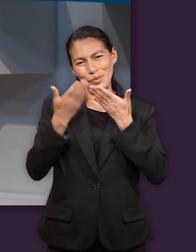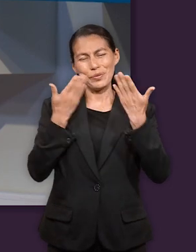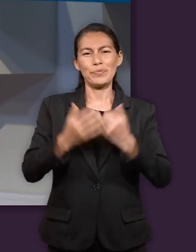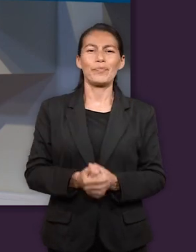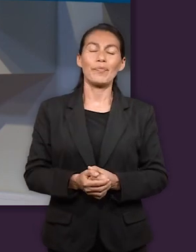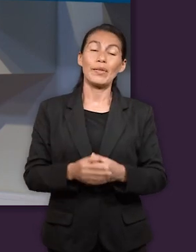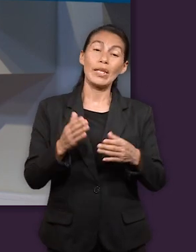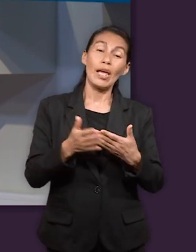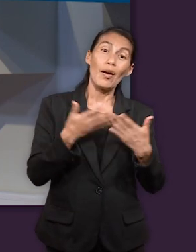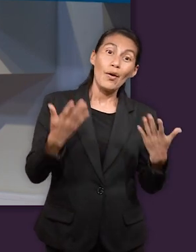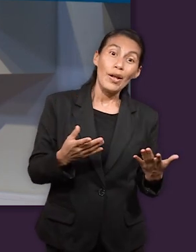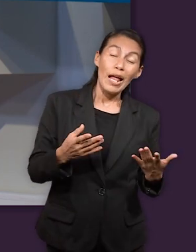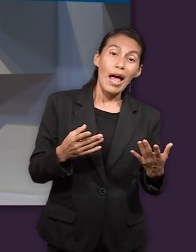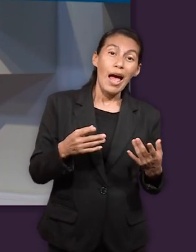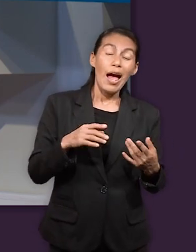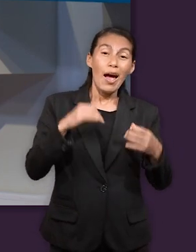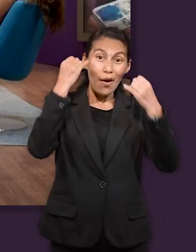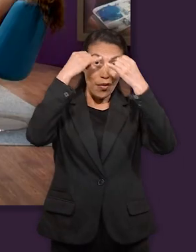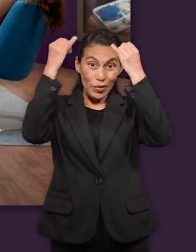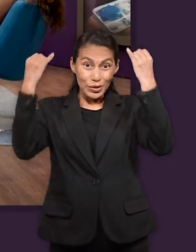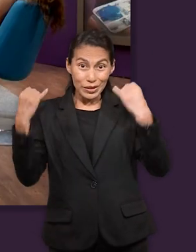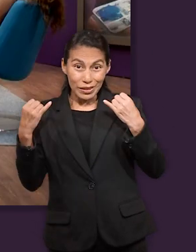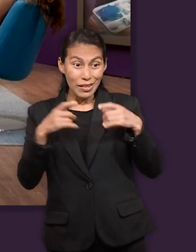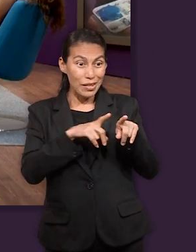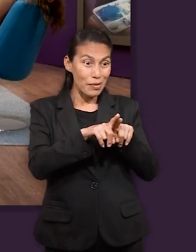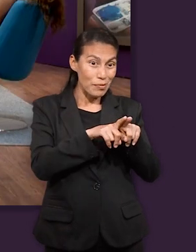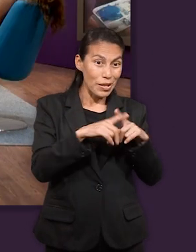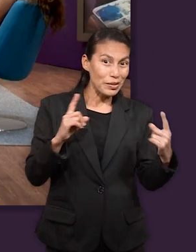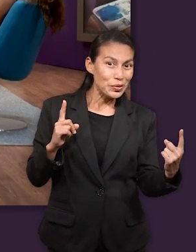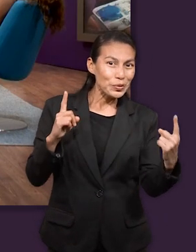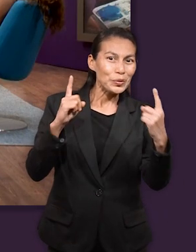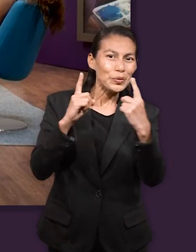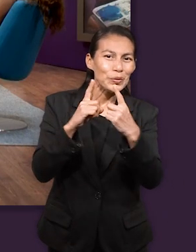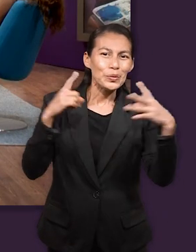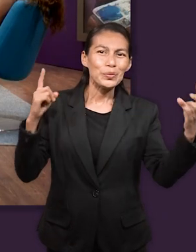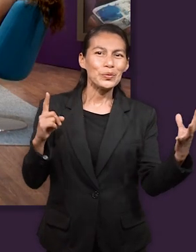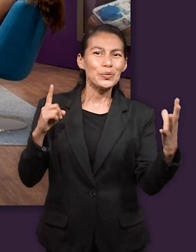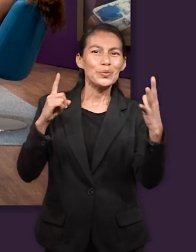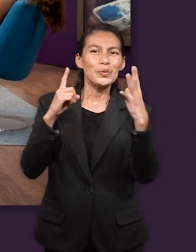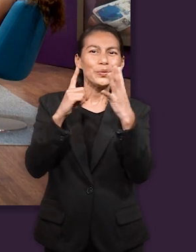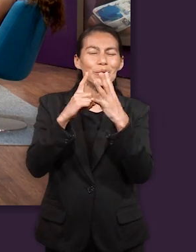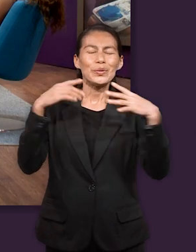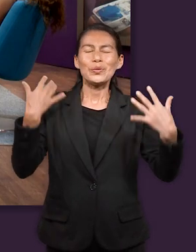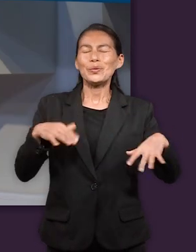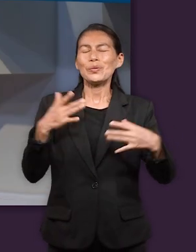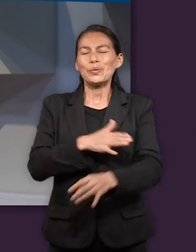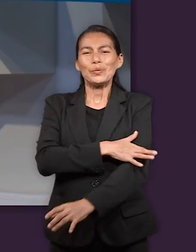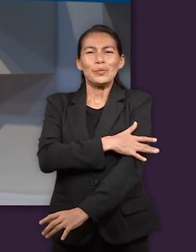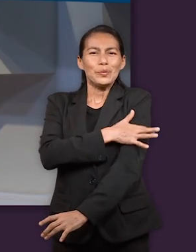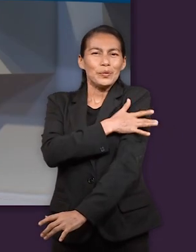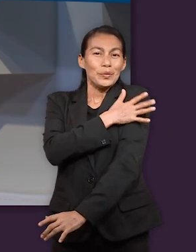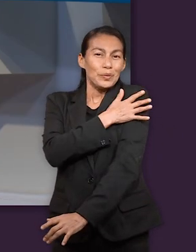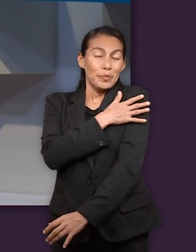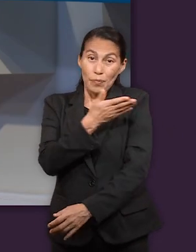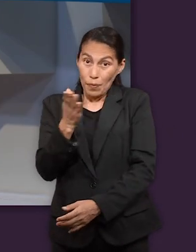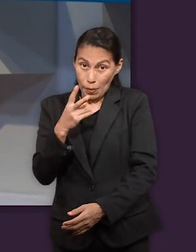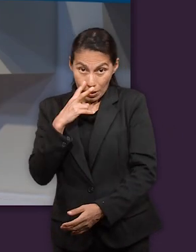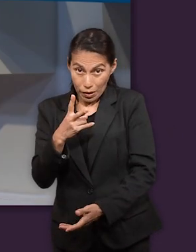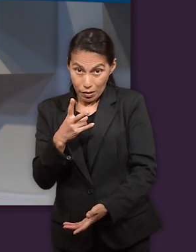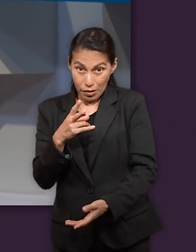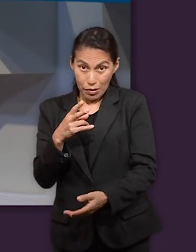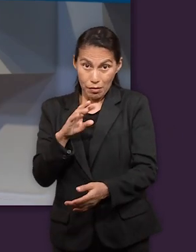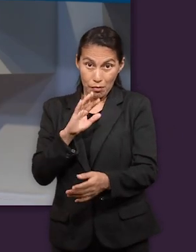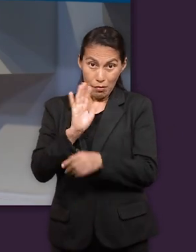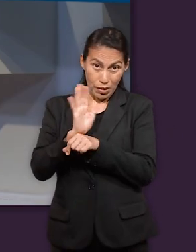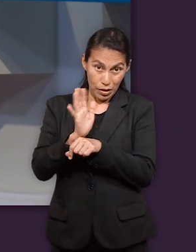ahora vamos a pasar al encuentro de José con sus hermanos un momento muy emotivo no sé si han